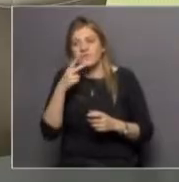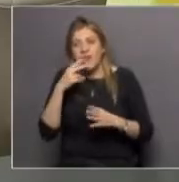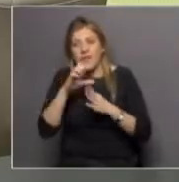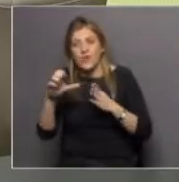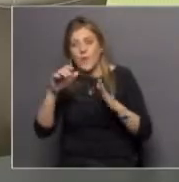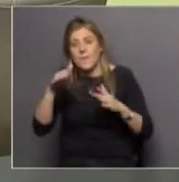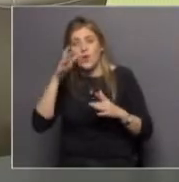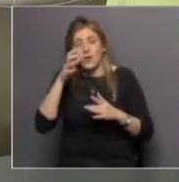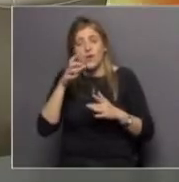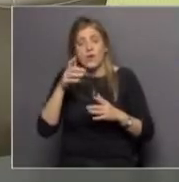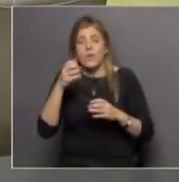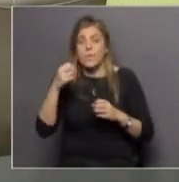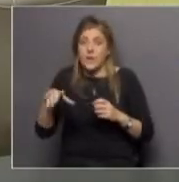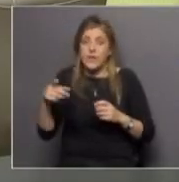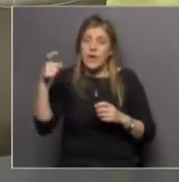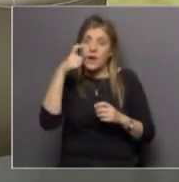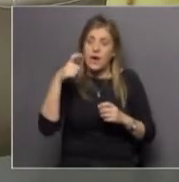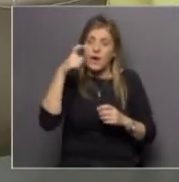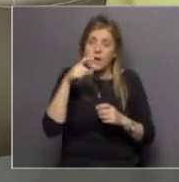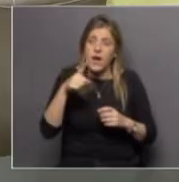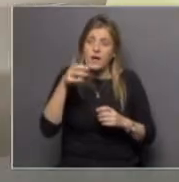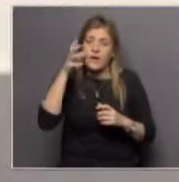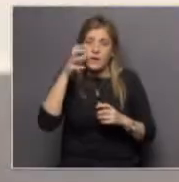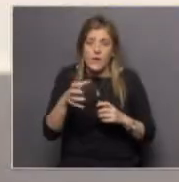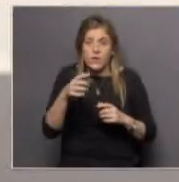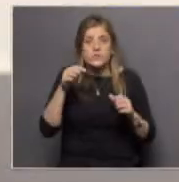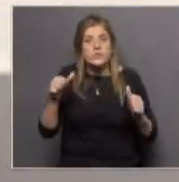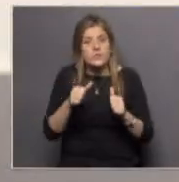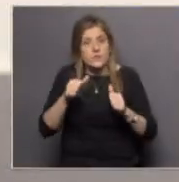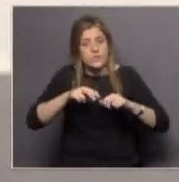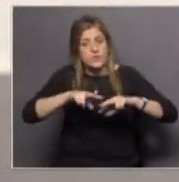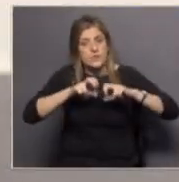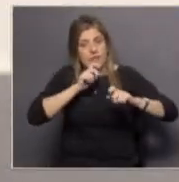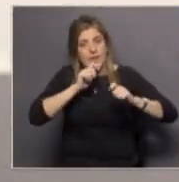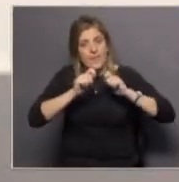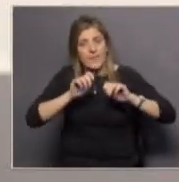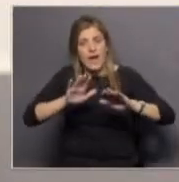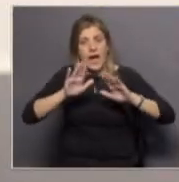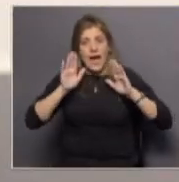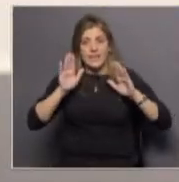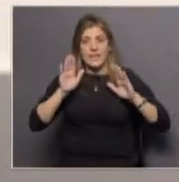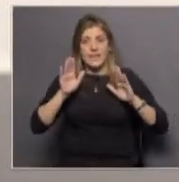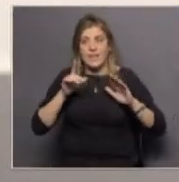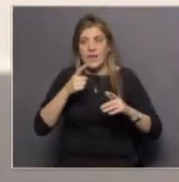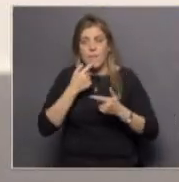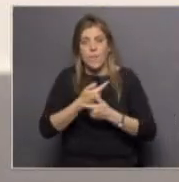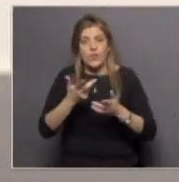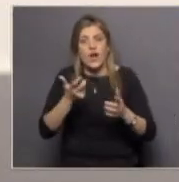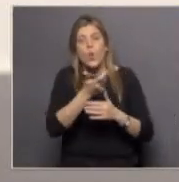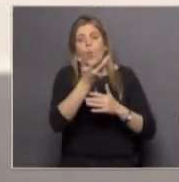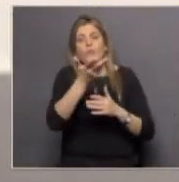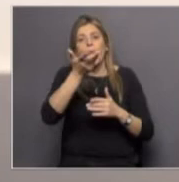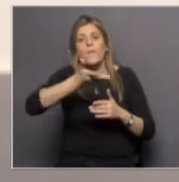es así además nosotros hicimos esta nota unos días antes de la liberación de estas nuevas cifras que compartí recién